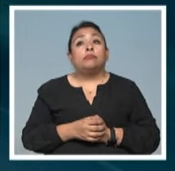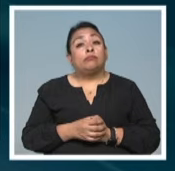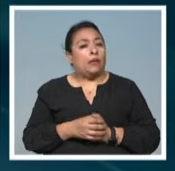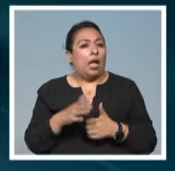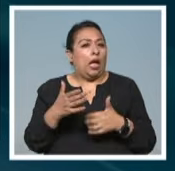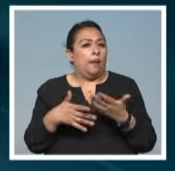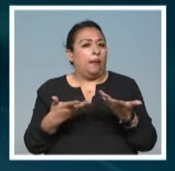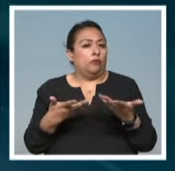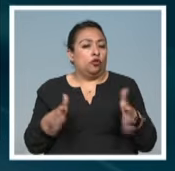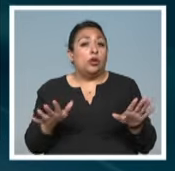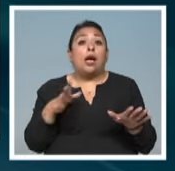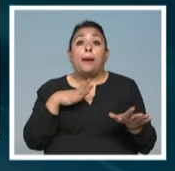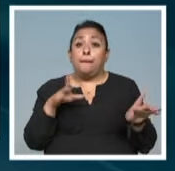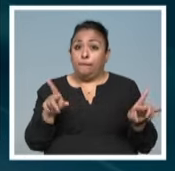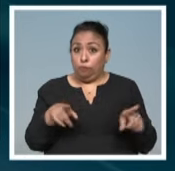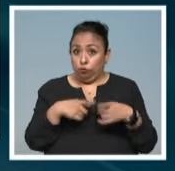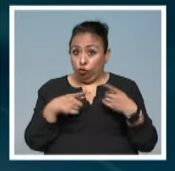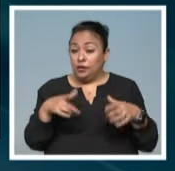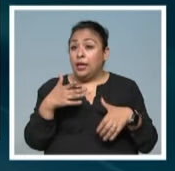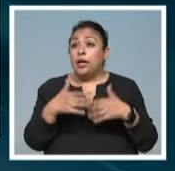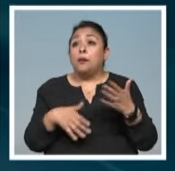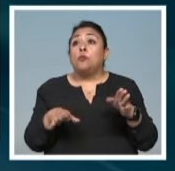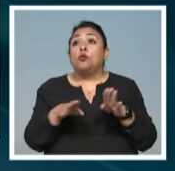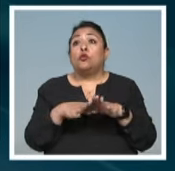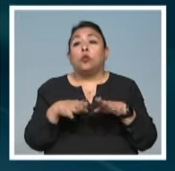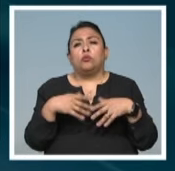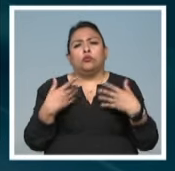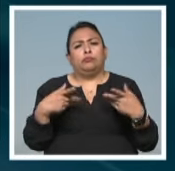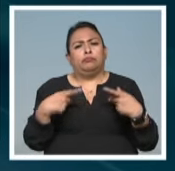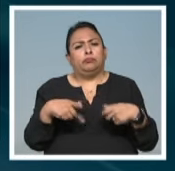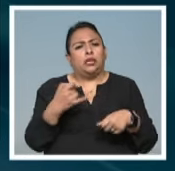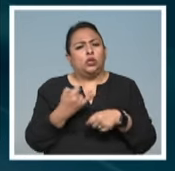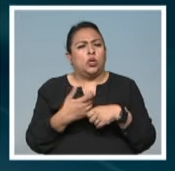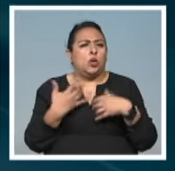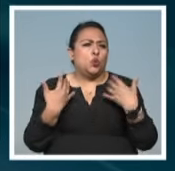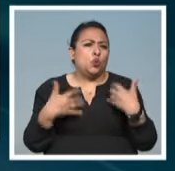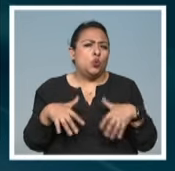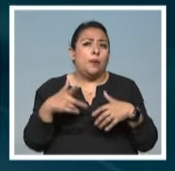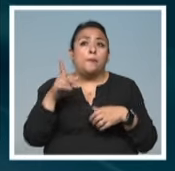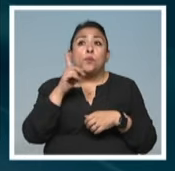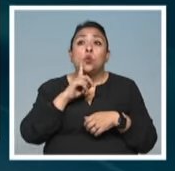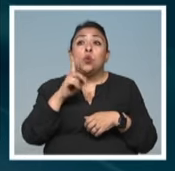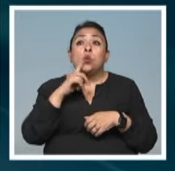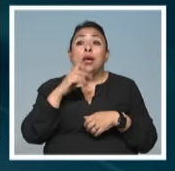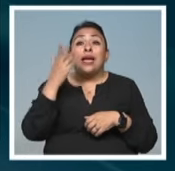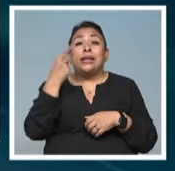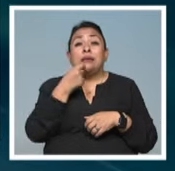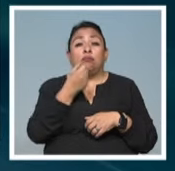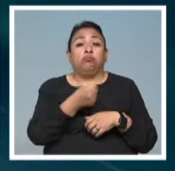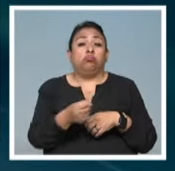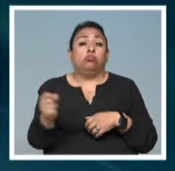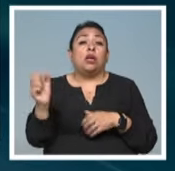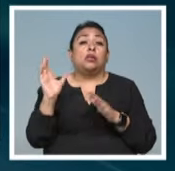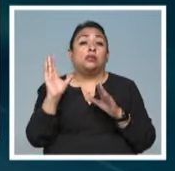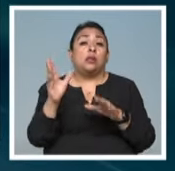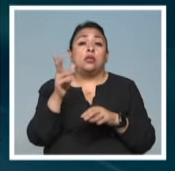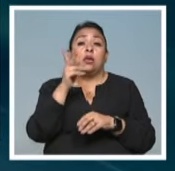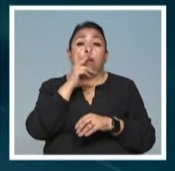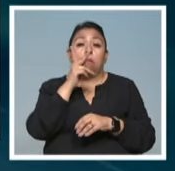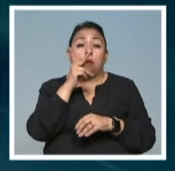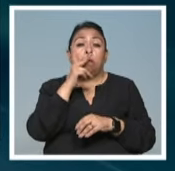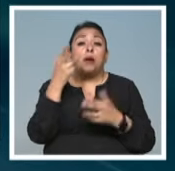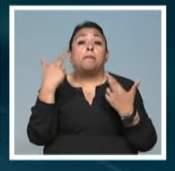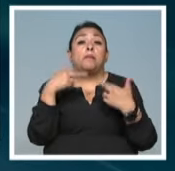Ya nos vamos y tenemos musiquita, nos vamos a despedir con un gran personaje, una mujer que fue niño prodigio, educada por su padre, que era un